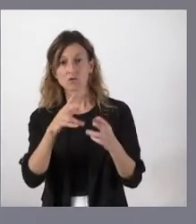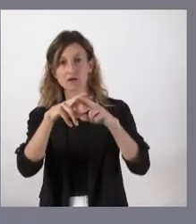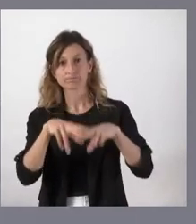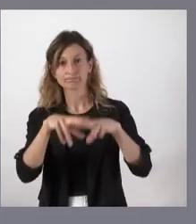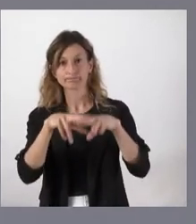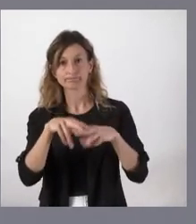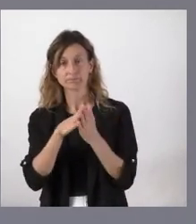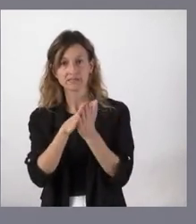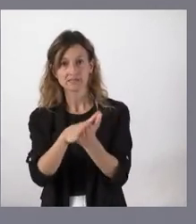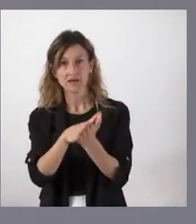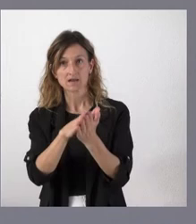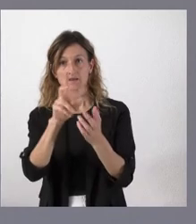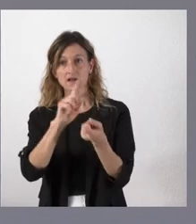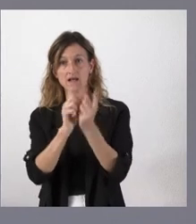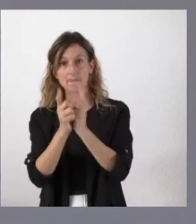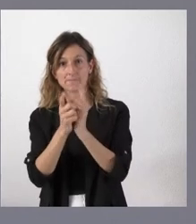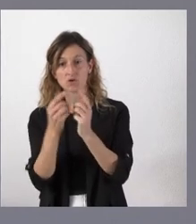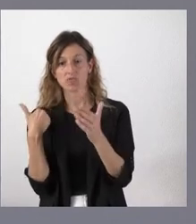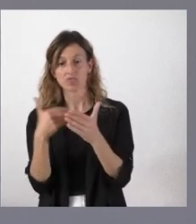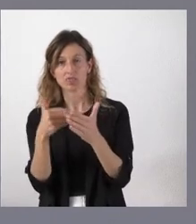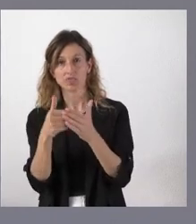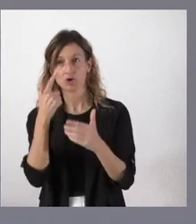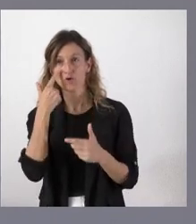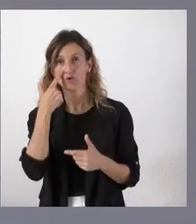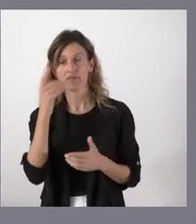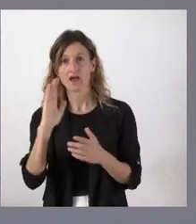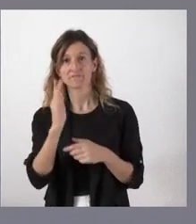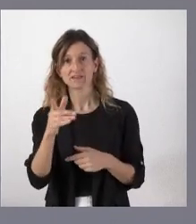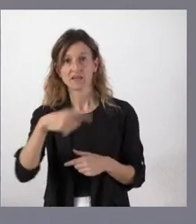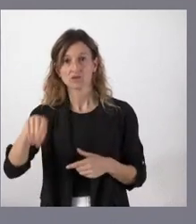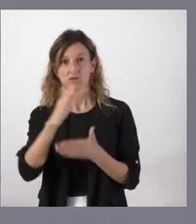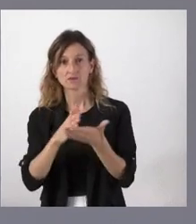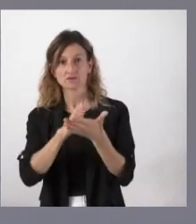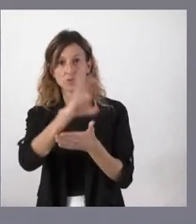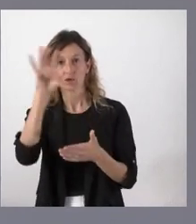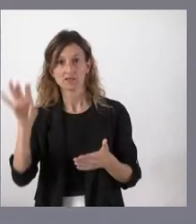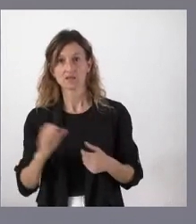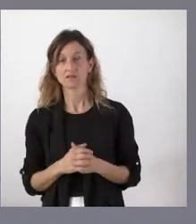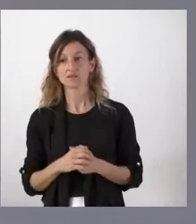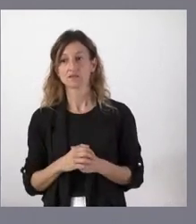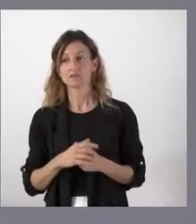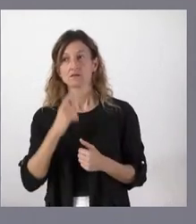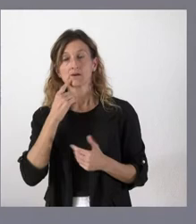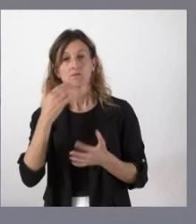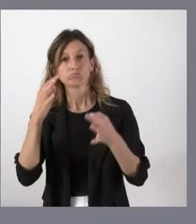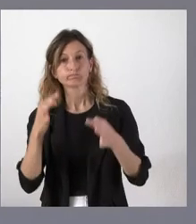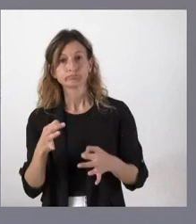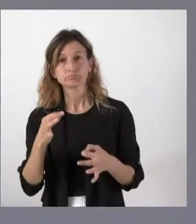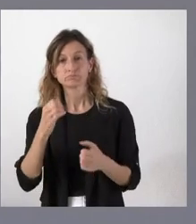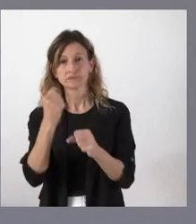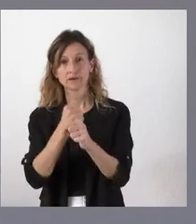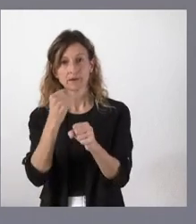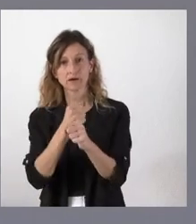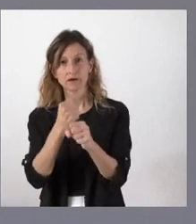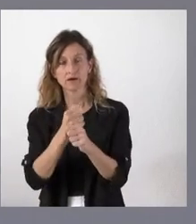que se presente y algunos cambios han producido de último a ahora como usted conoce que nos afectan a todas las comunidades autormas, pero lo que nosotros sí garantizamos es que vamos a trabajar